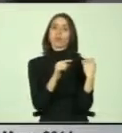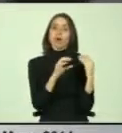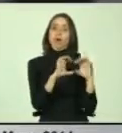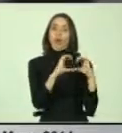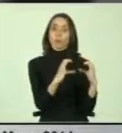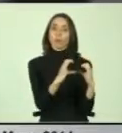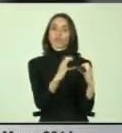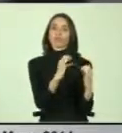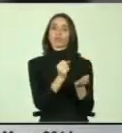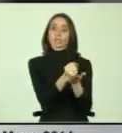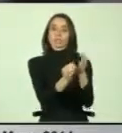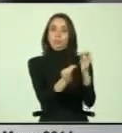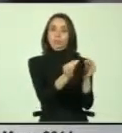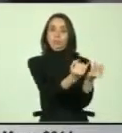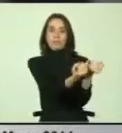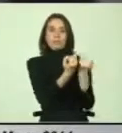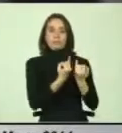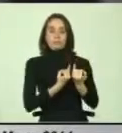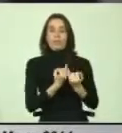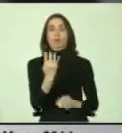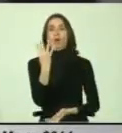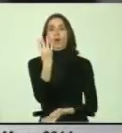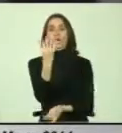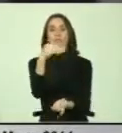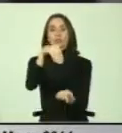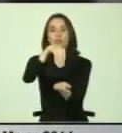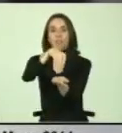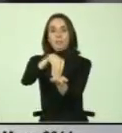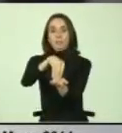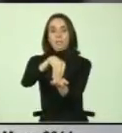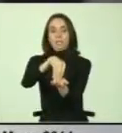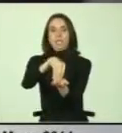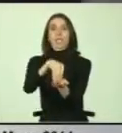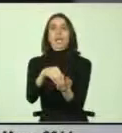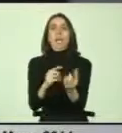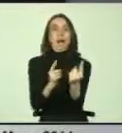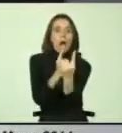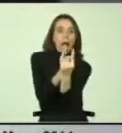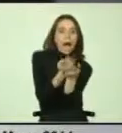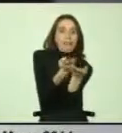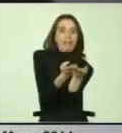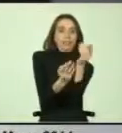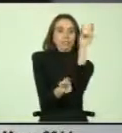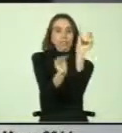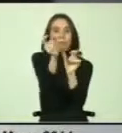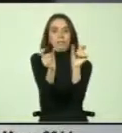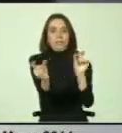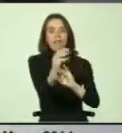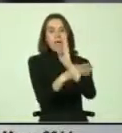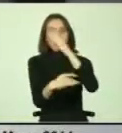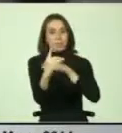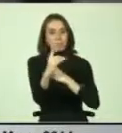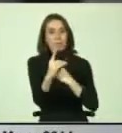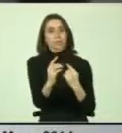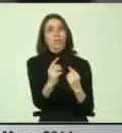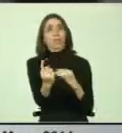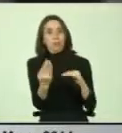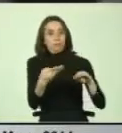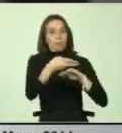asistencia judicial, existieron 14.000 casos o atenciones de personas con discapacidad que se acercaron,